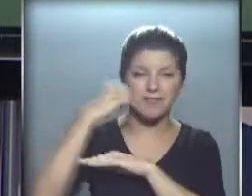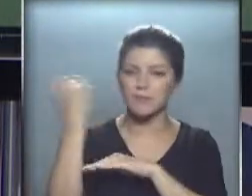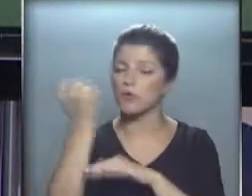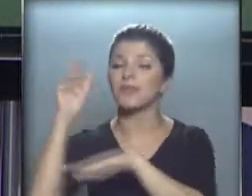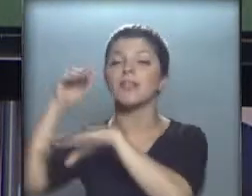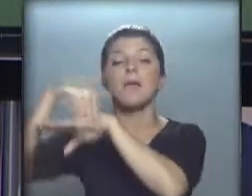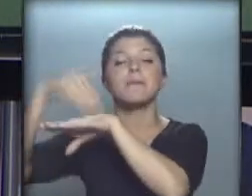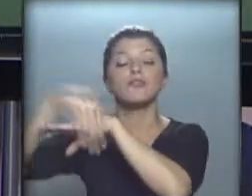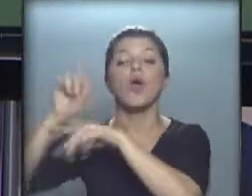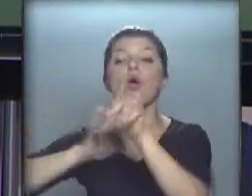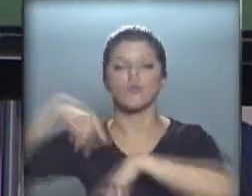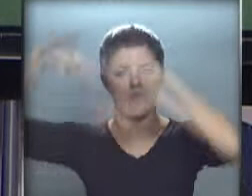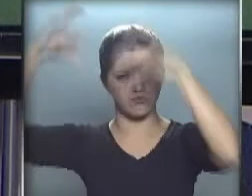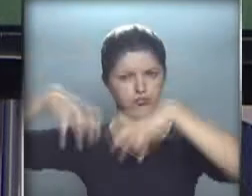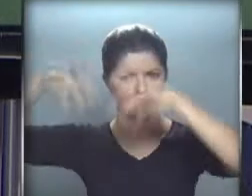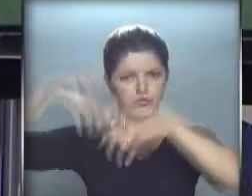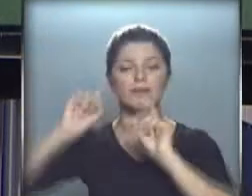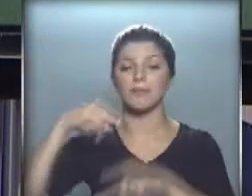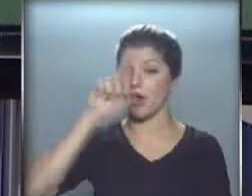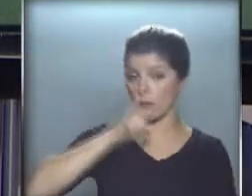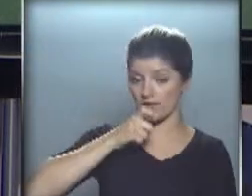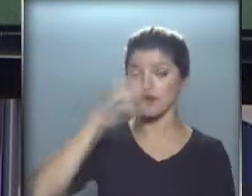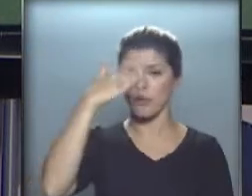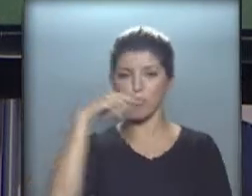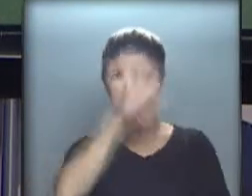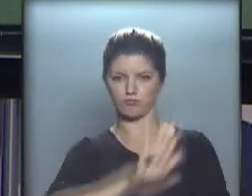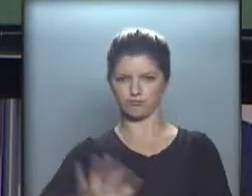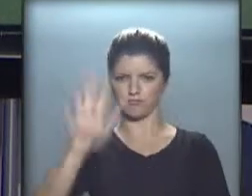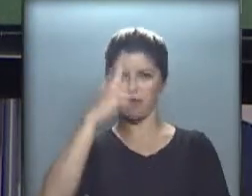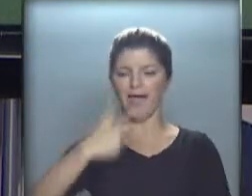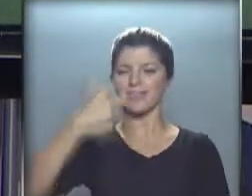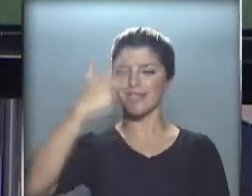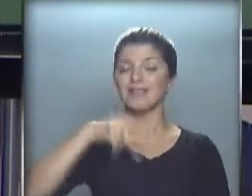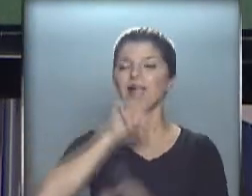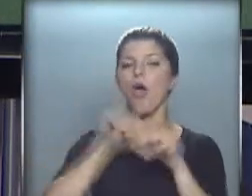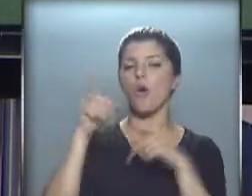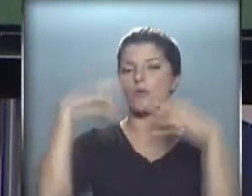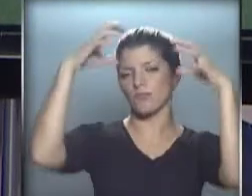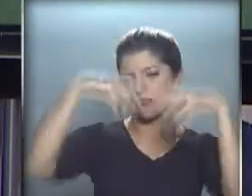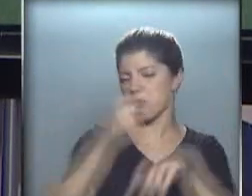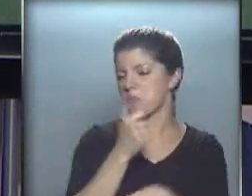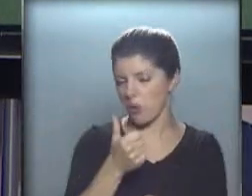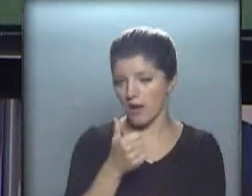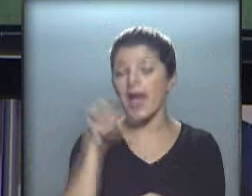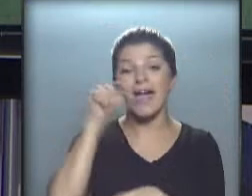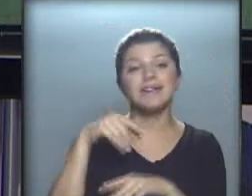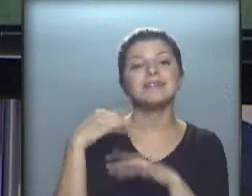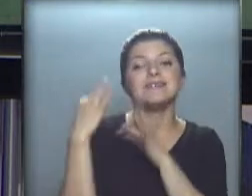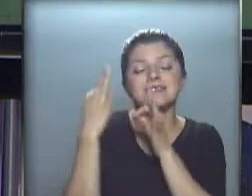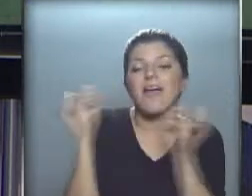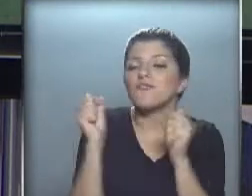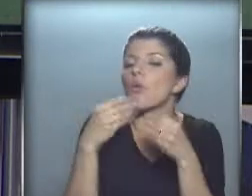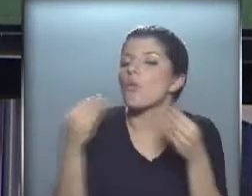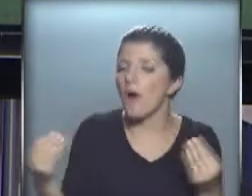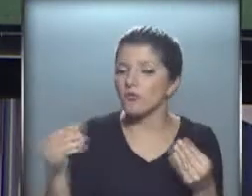Misiones, con alguna tormenta en forma aislada y norte de corrientes. En el resto de la región, precipitaciones en forma muy aislada. Aquí el frío llegará recién